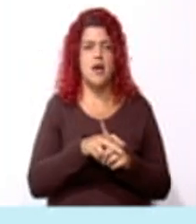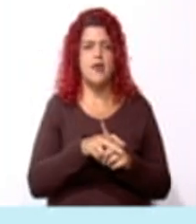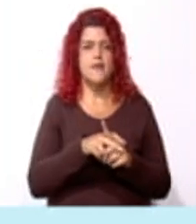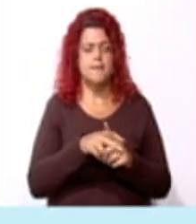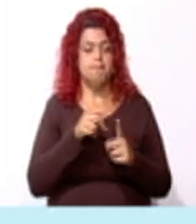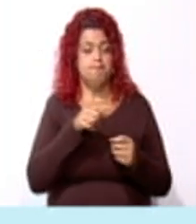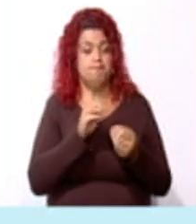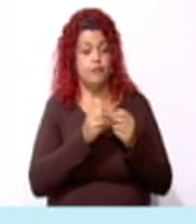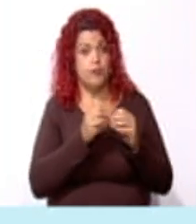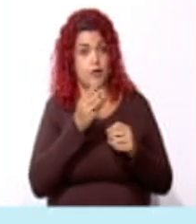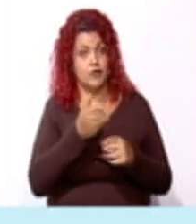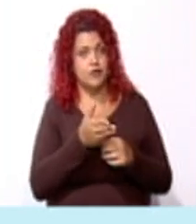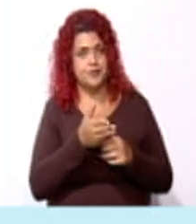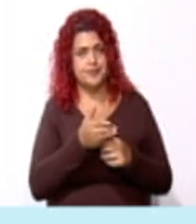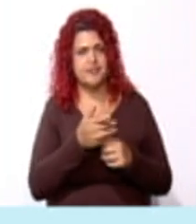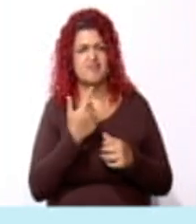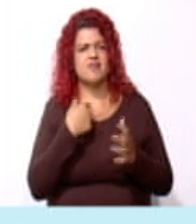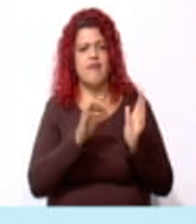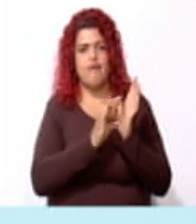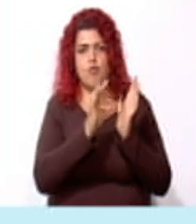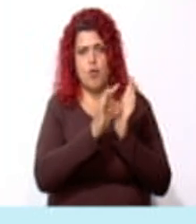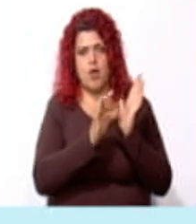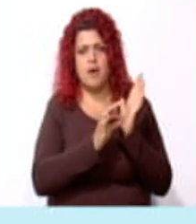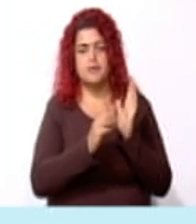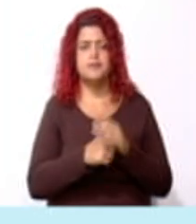la fórmula.